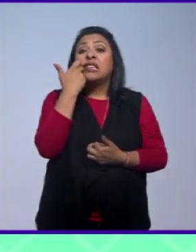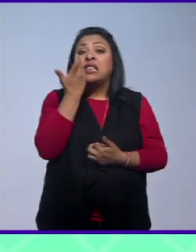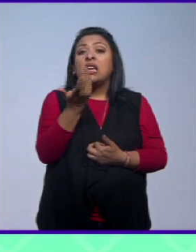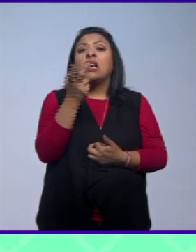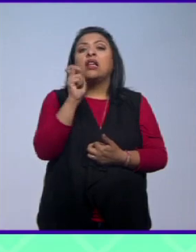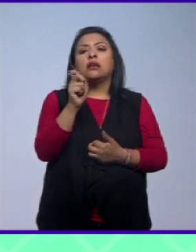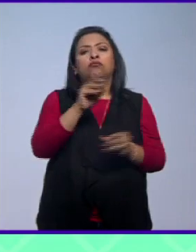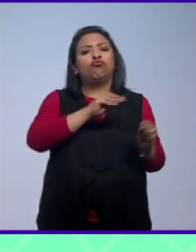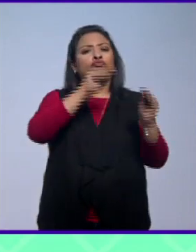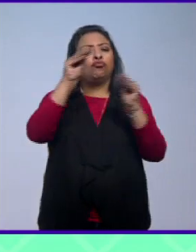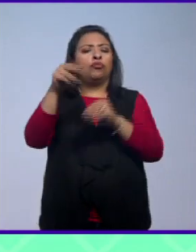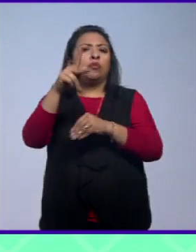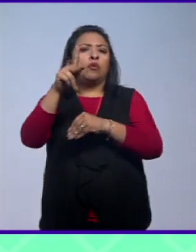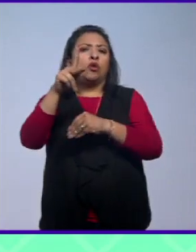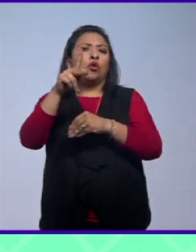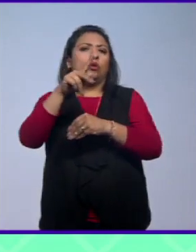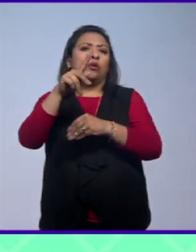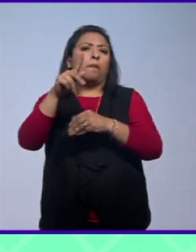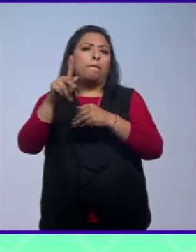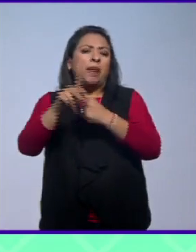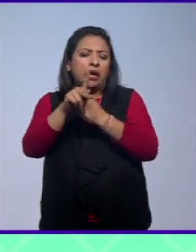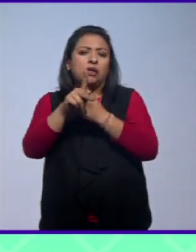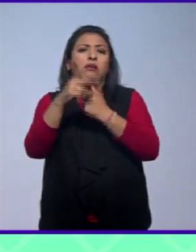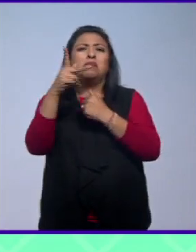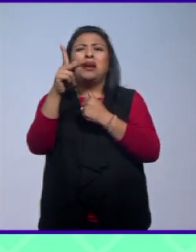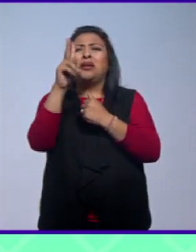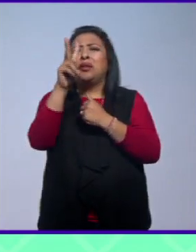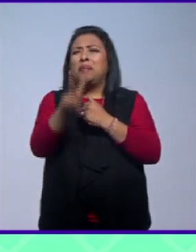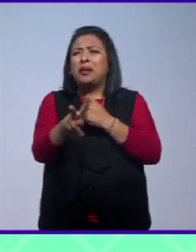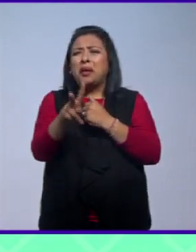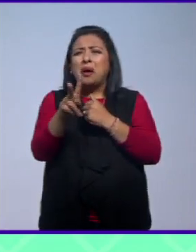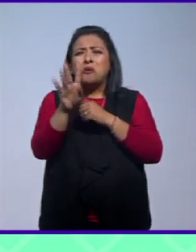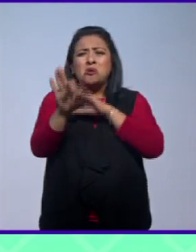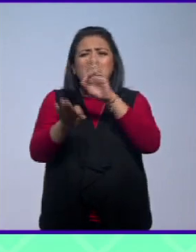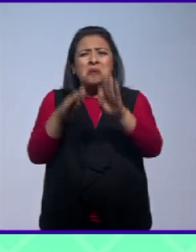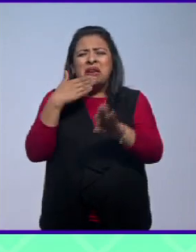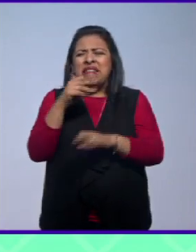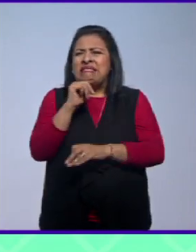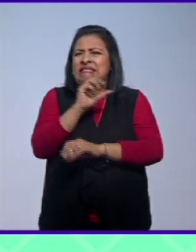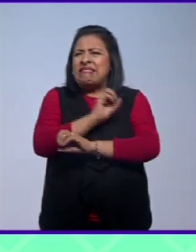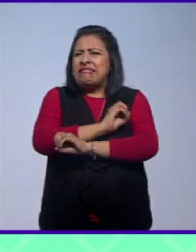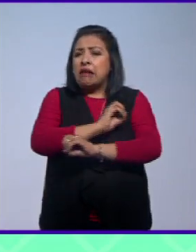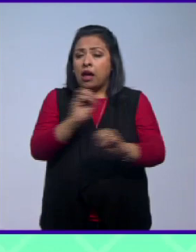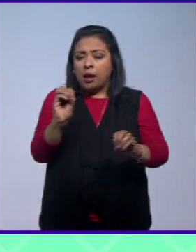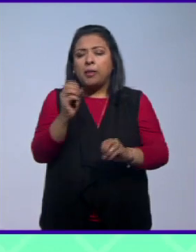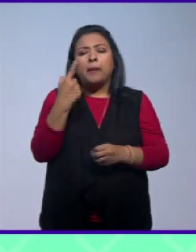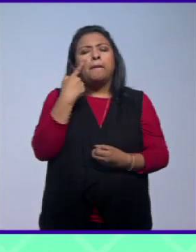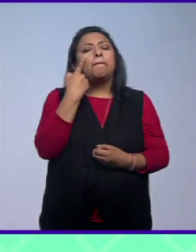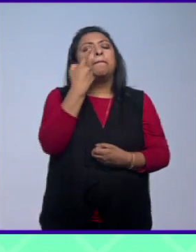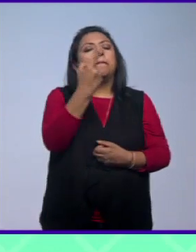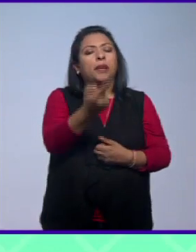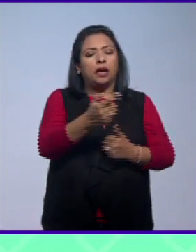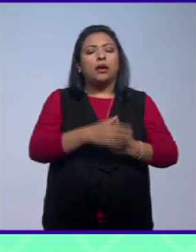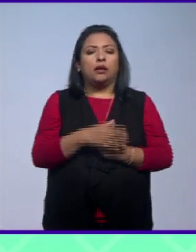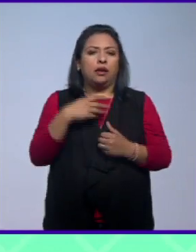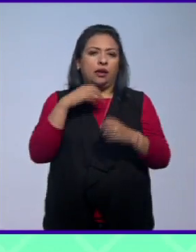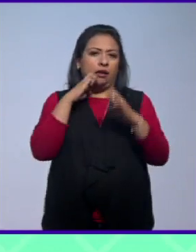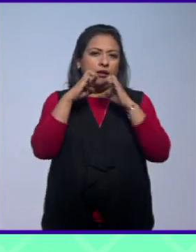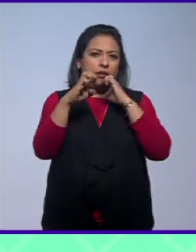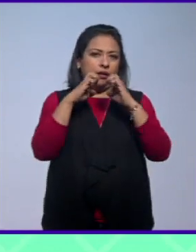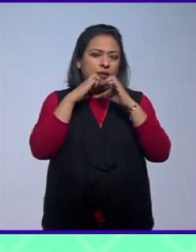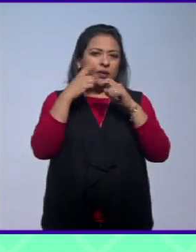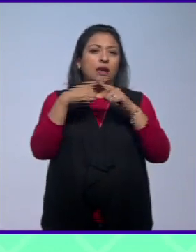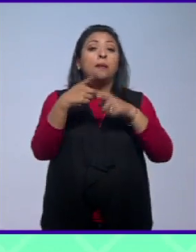de repatriarlos pero bajo las mínimas condiciones humanitarias efectivamente vamos a ver esta entrevista este